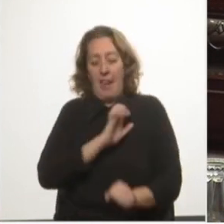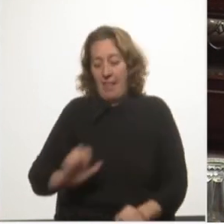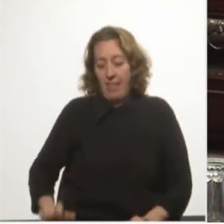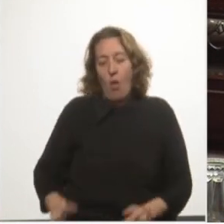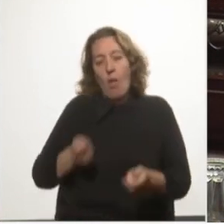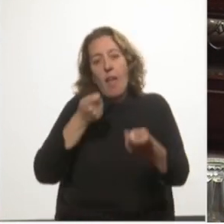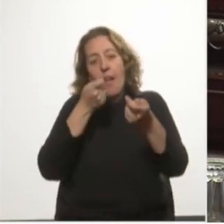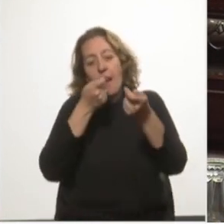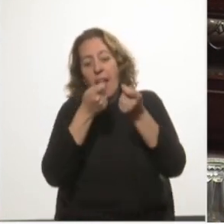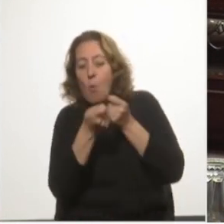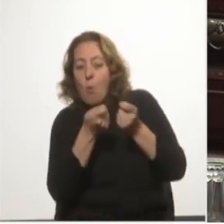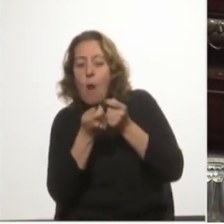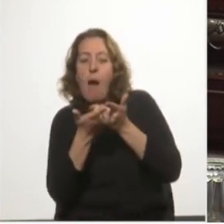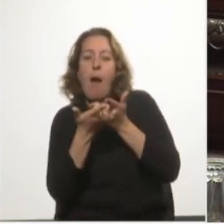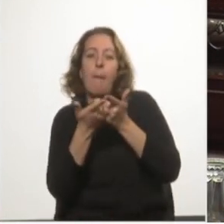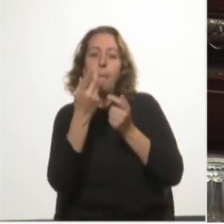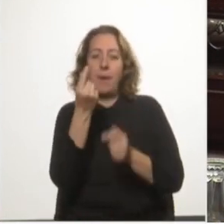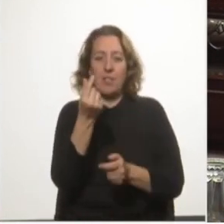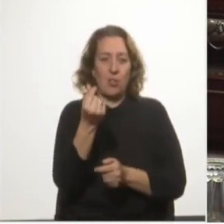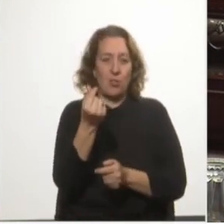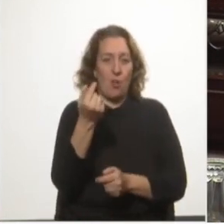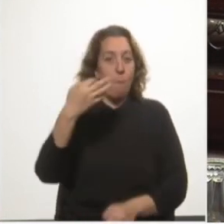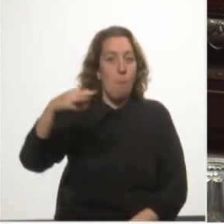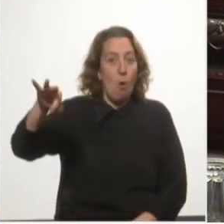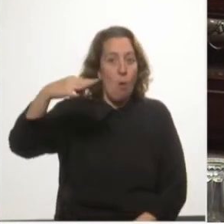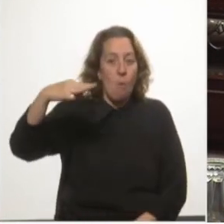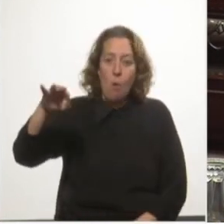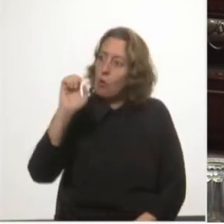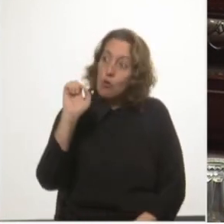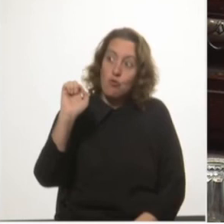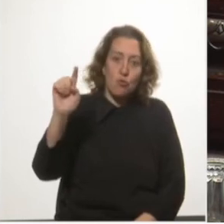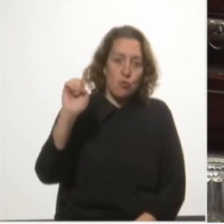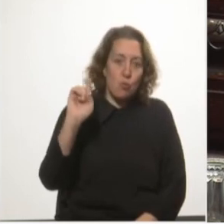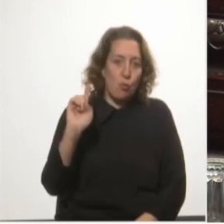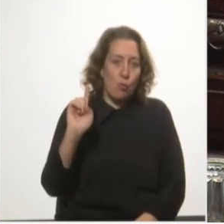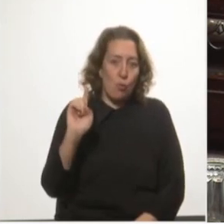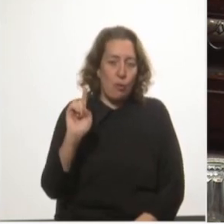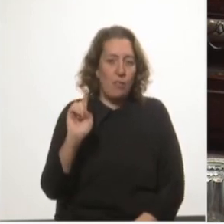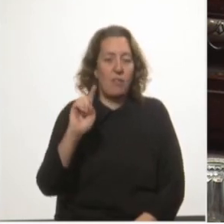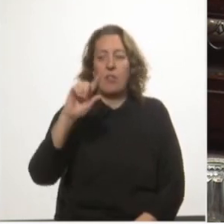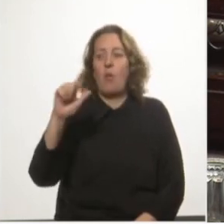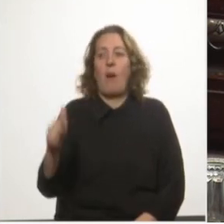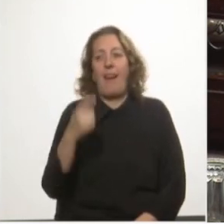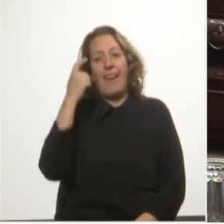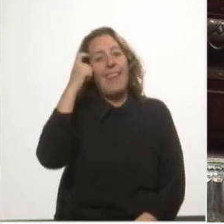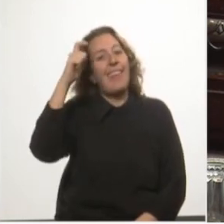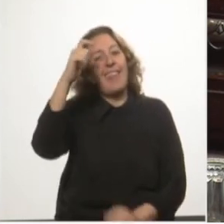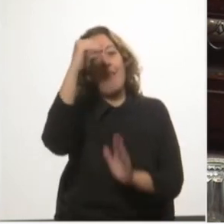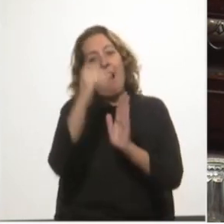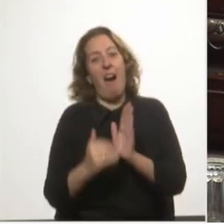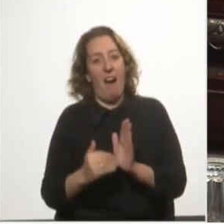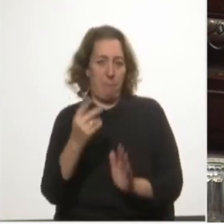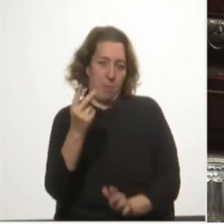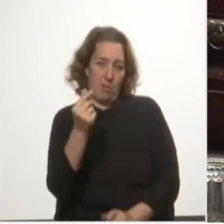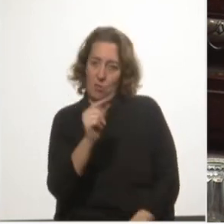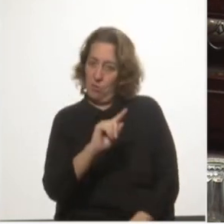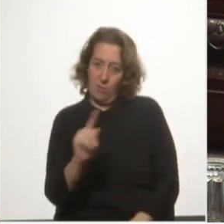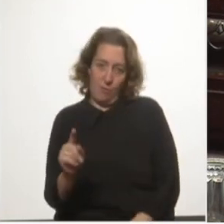y es sabido que los monopolistas por sí solos no tienen vocación de bajar precios.